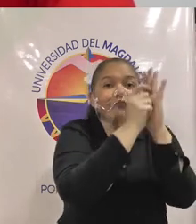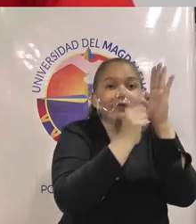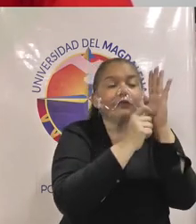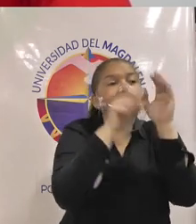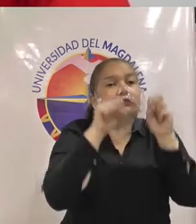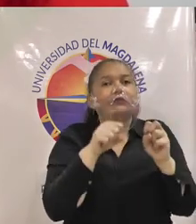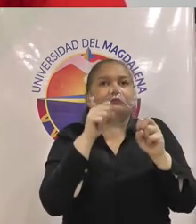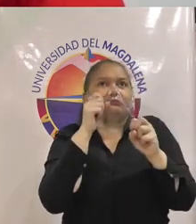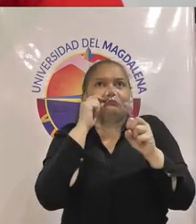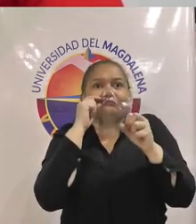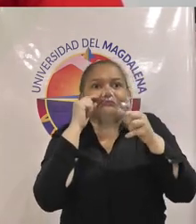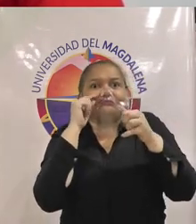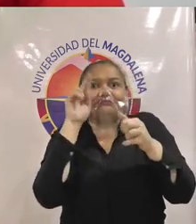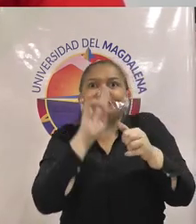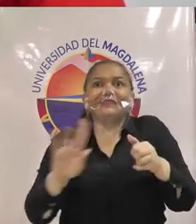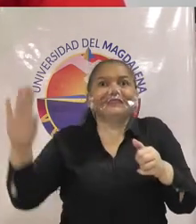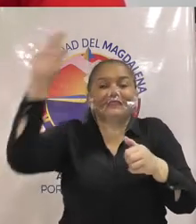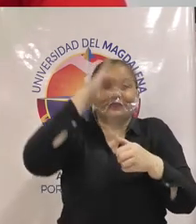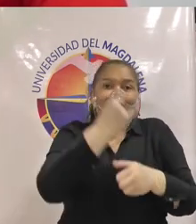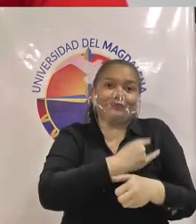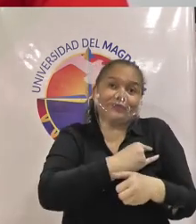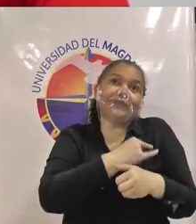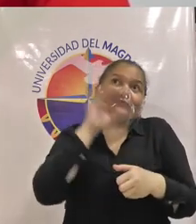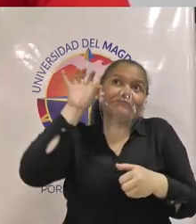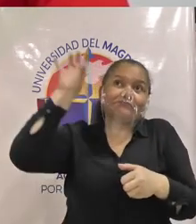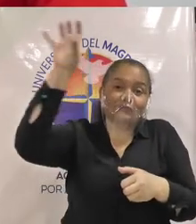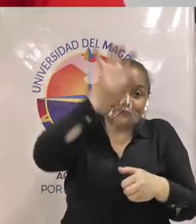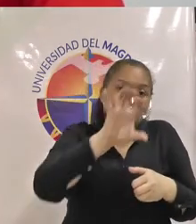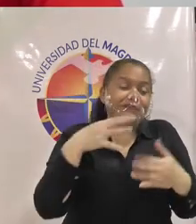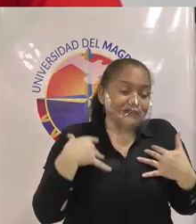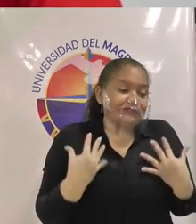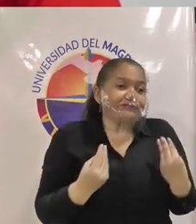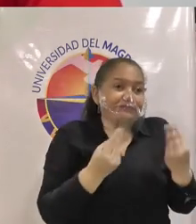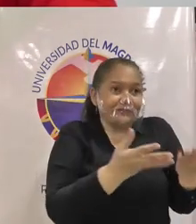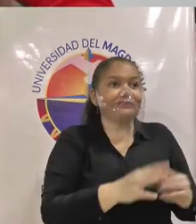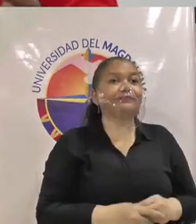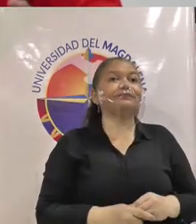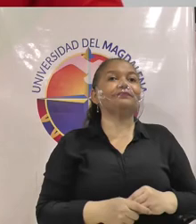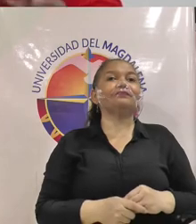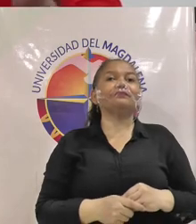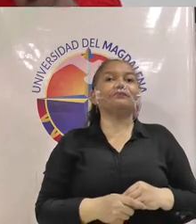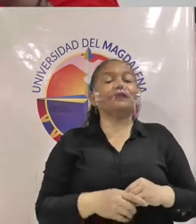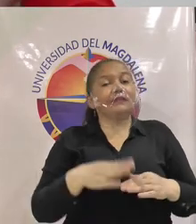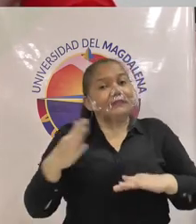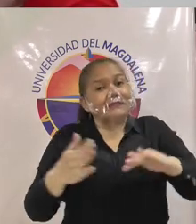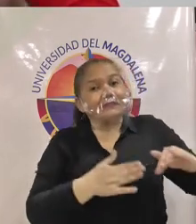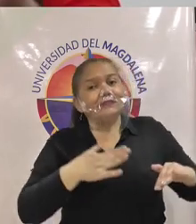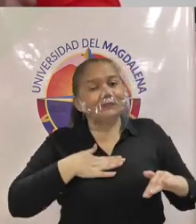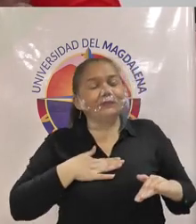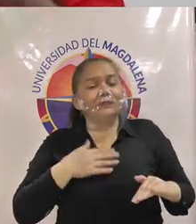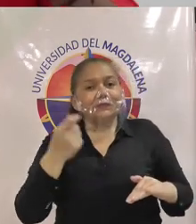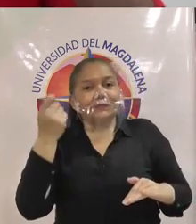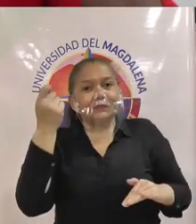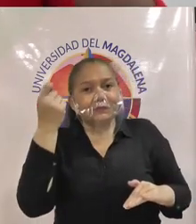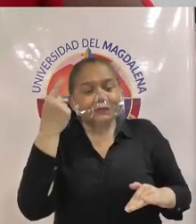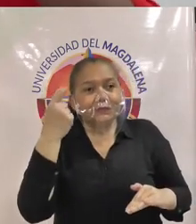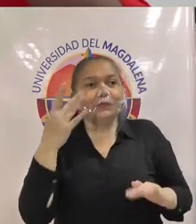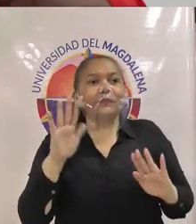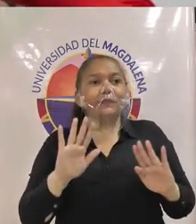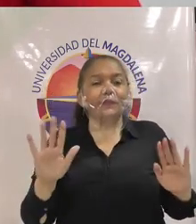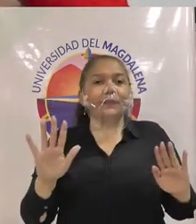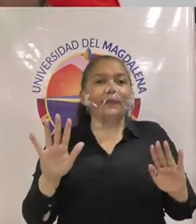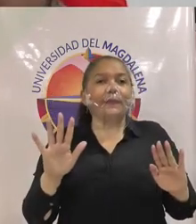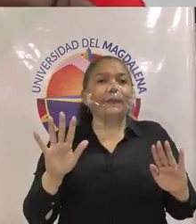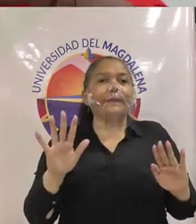universidades a nivel nacional entonces eso es lo que le queremos entregar al territorio así mismo entendemos que pues obviamente